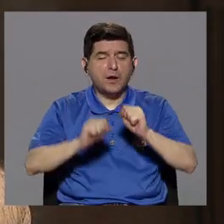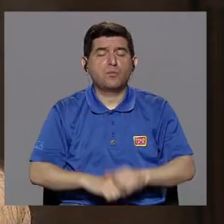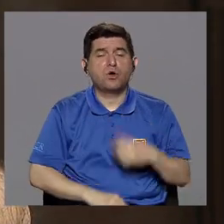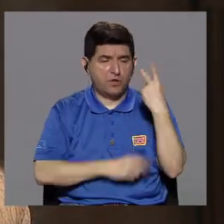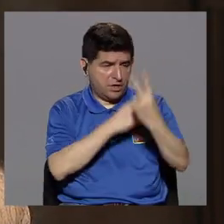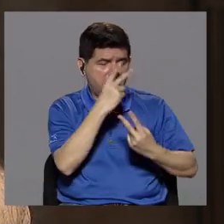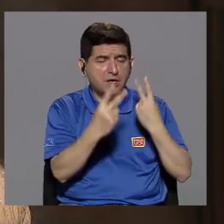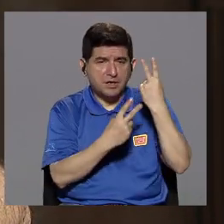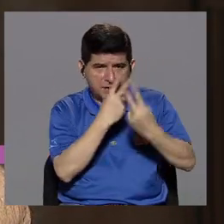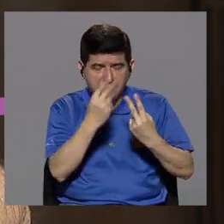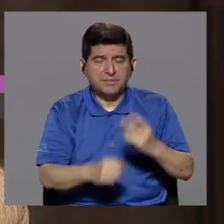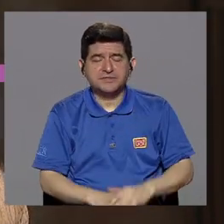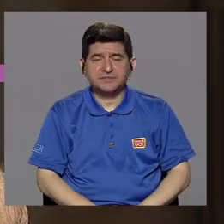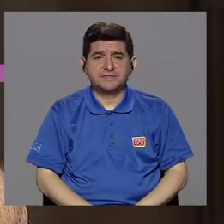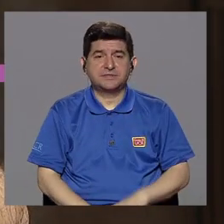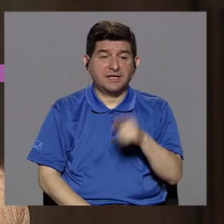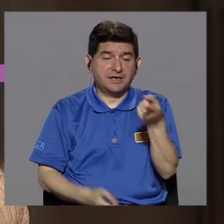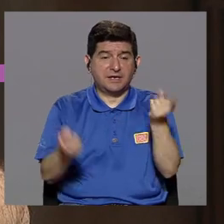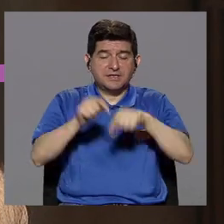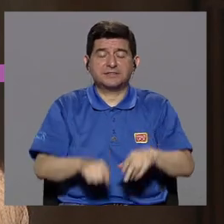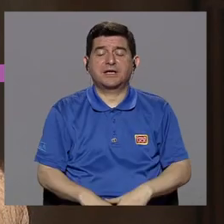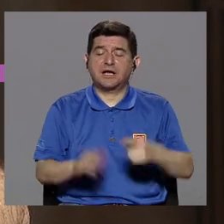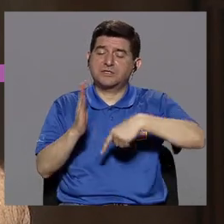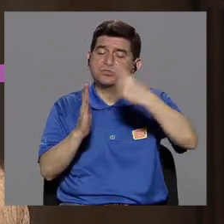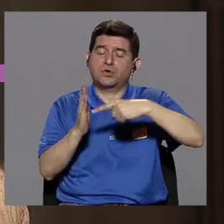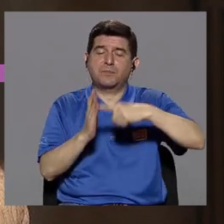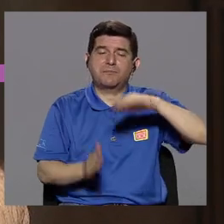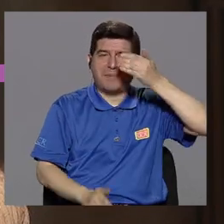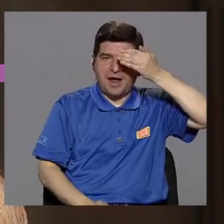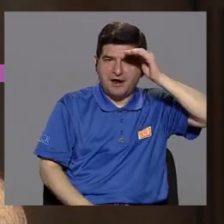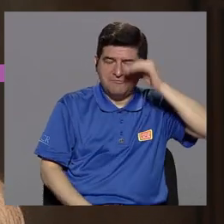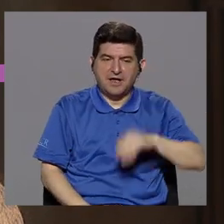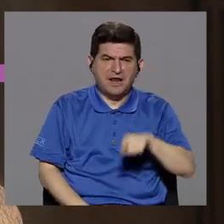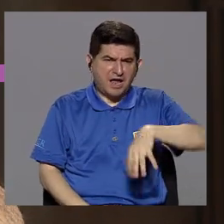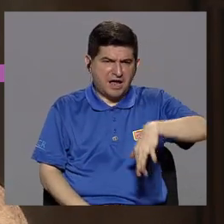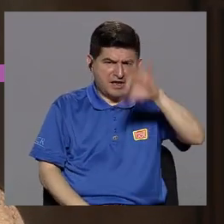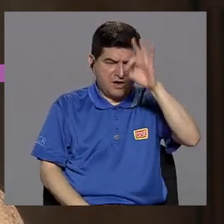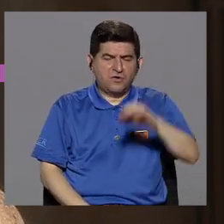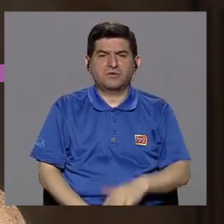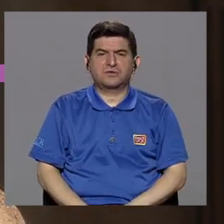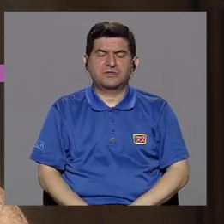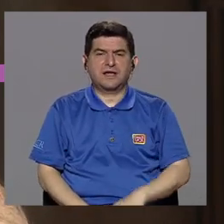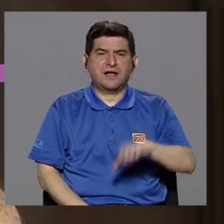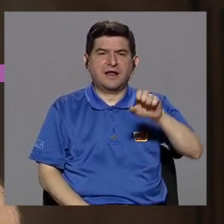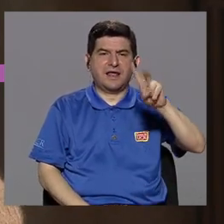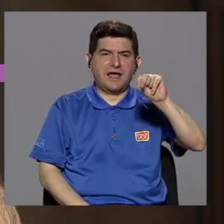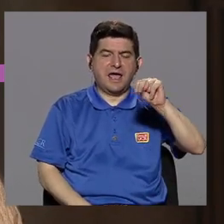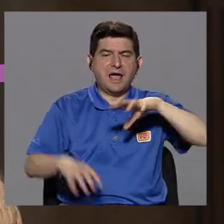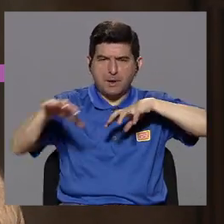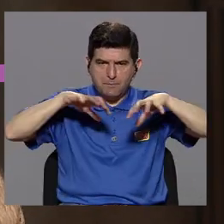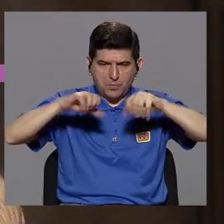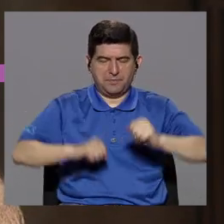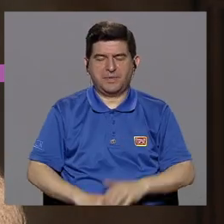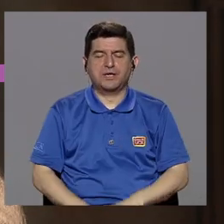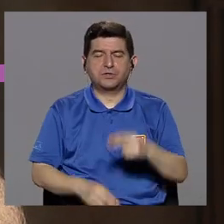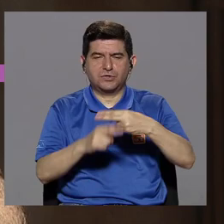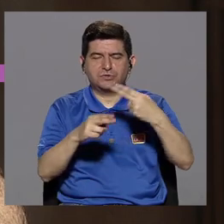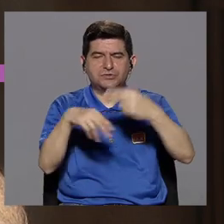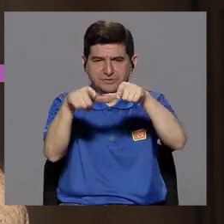nuestro perfil en Facebook ahí nos pueden encontrar como En Movimiento se llama la página